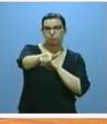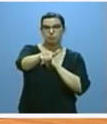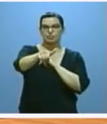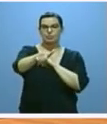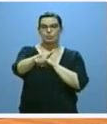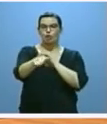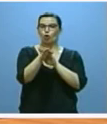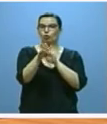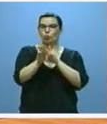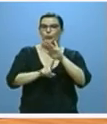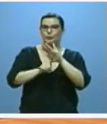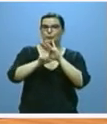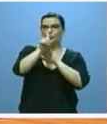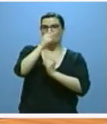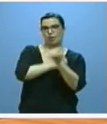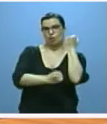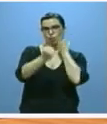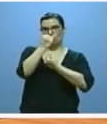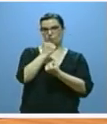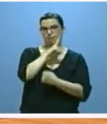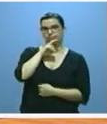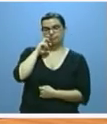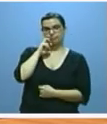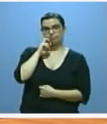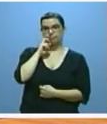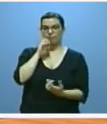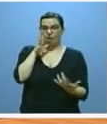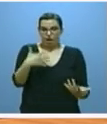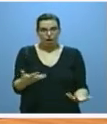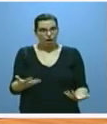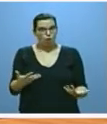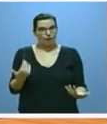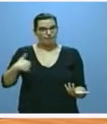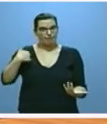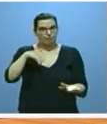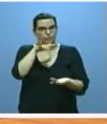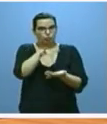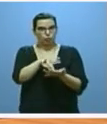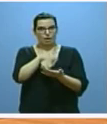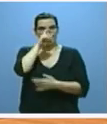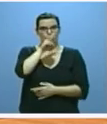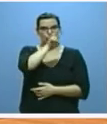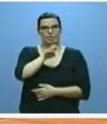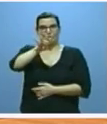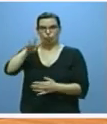tendencia de crecimiento de nuestra economía que estamos viviendo ya desde 2014